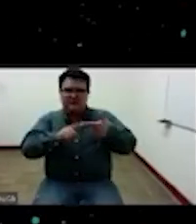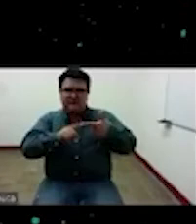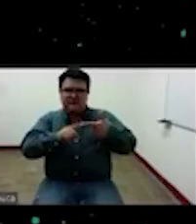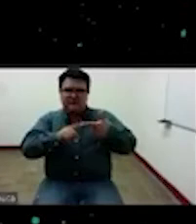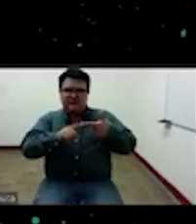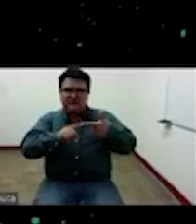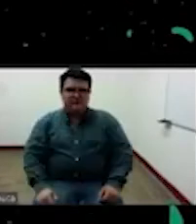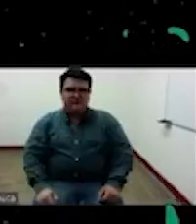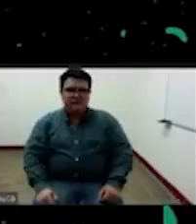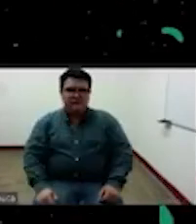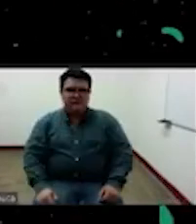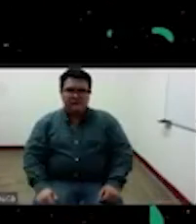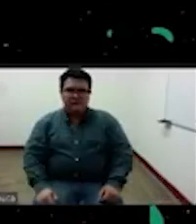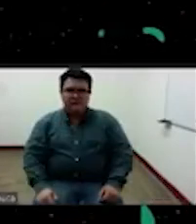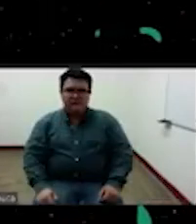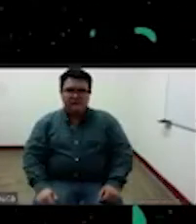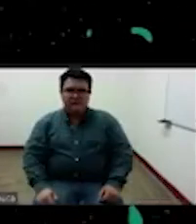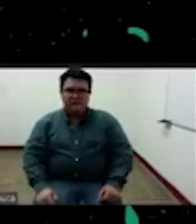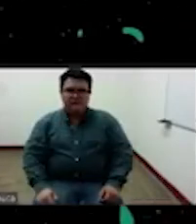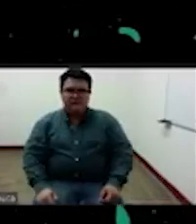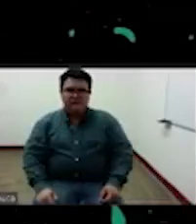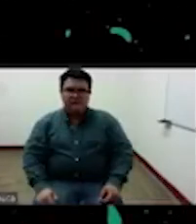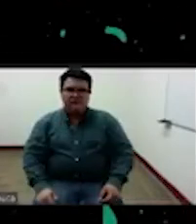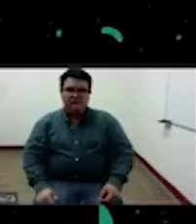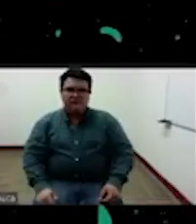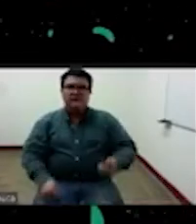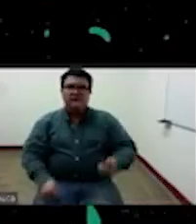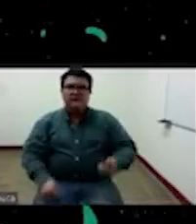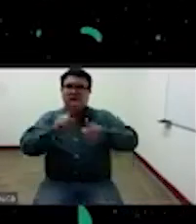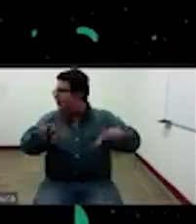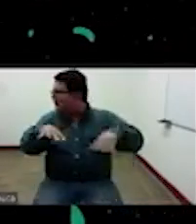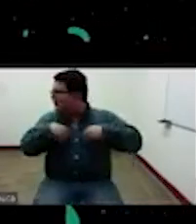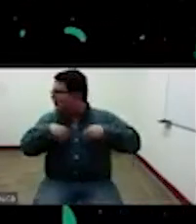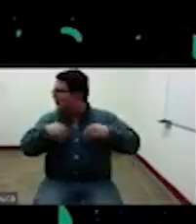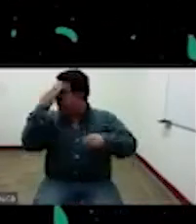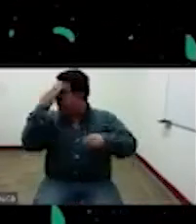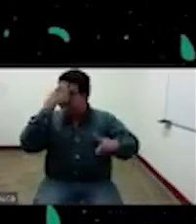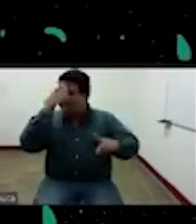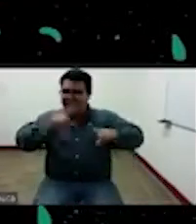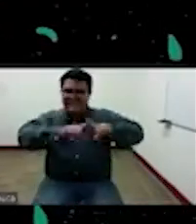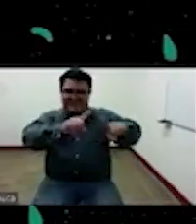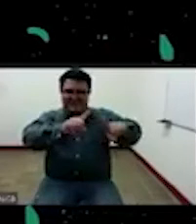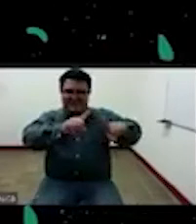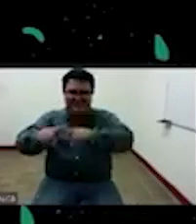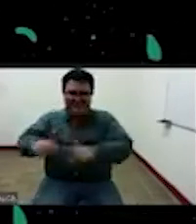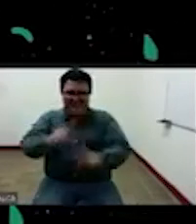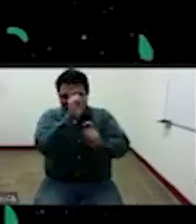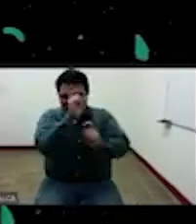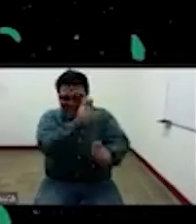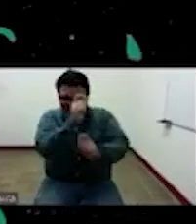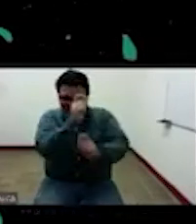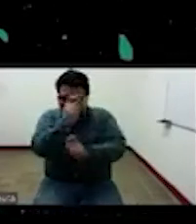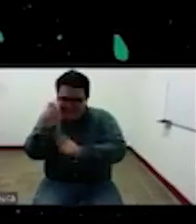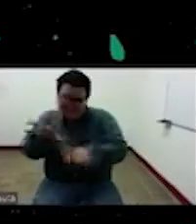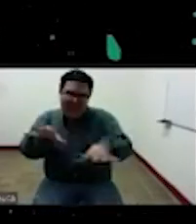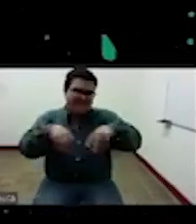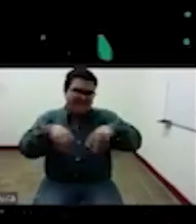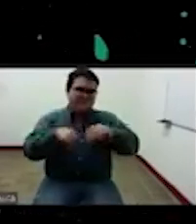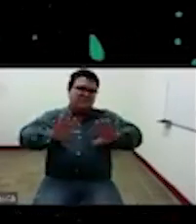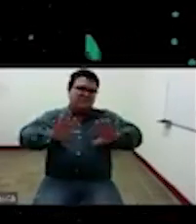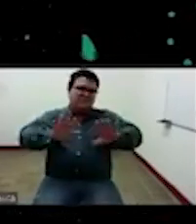del conocimiento de esa diferencia ¿no? y que esto va en con